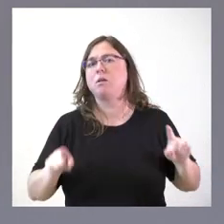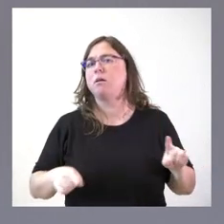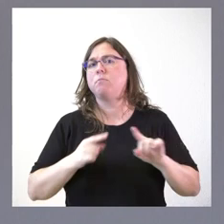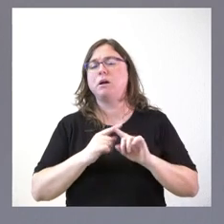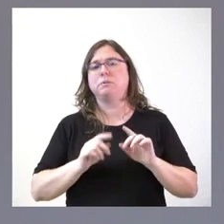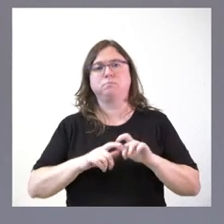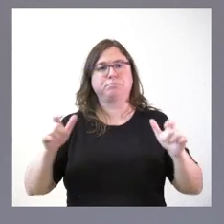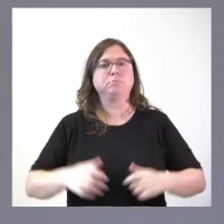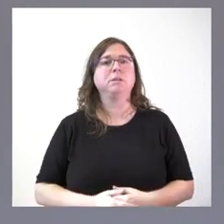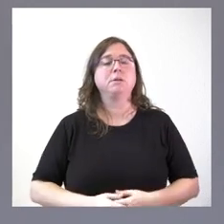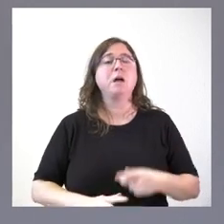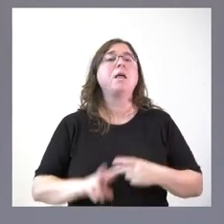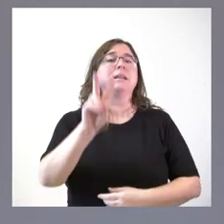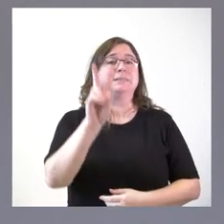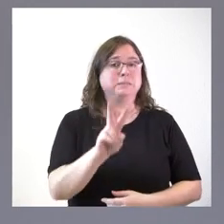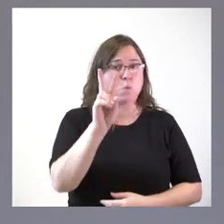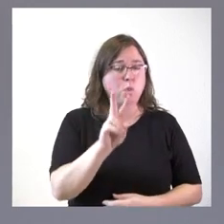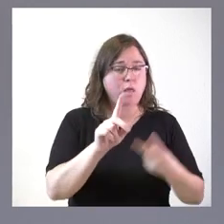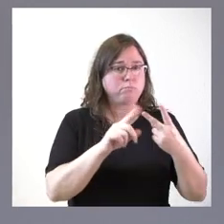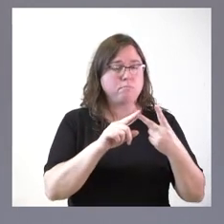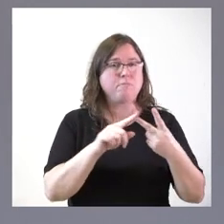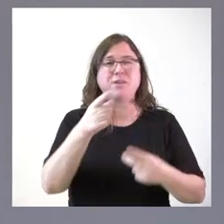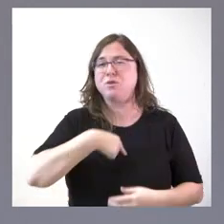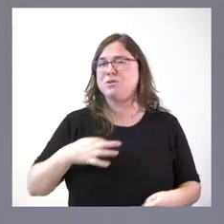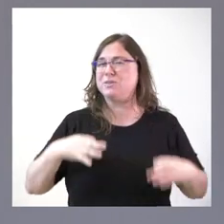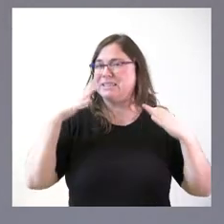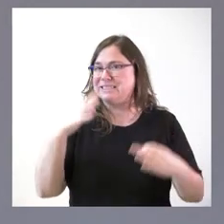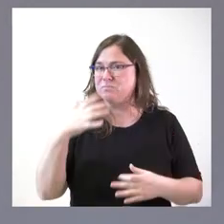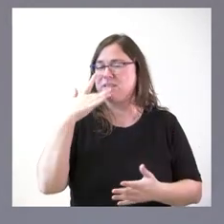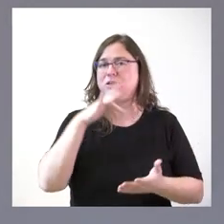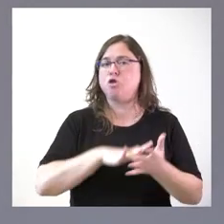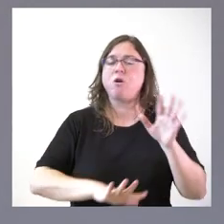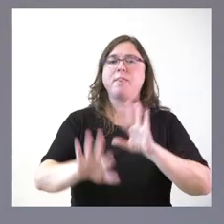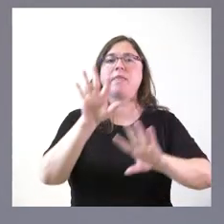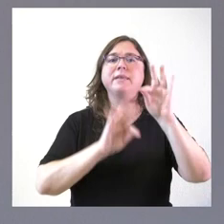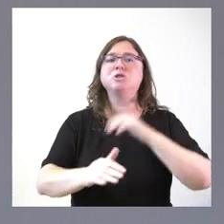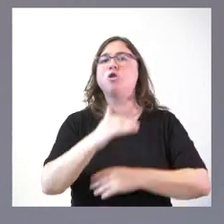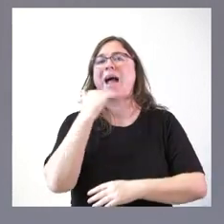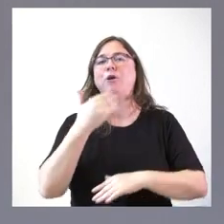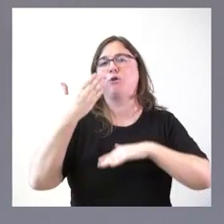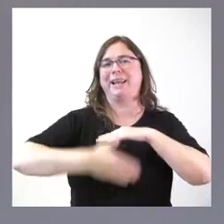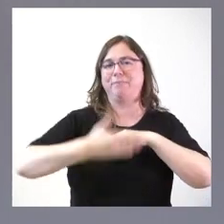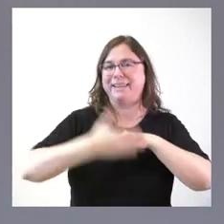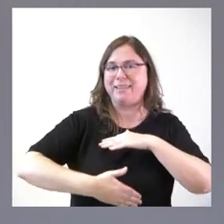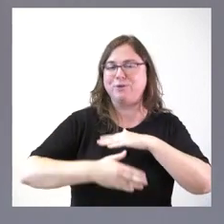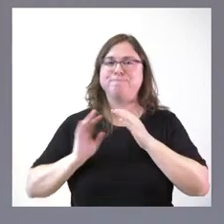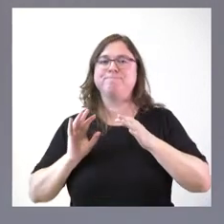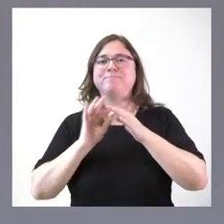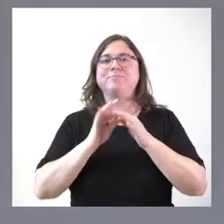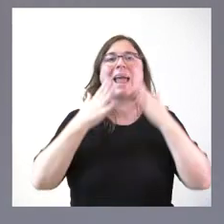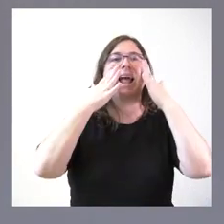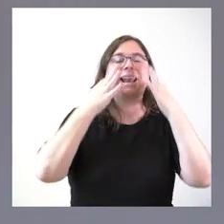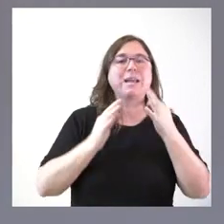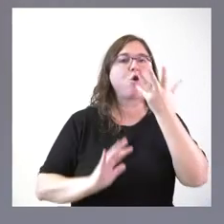está impulsando. Y, en segundo lugar, nosotros siempre, cuando hemos tomado una decisión de algún tipo de limitación vinculada al riesgo de incendios